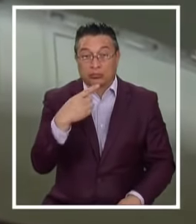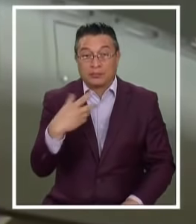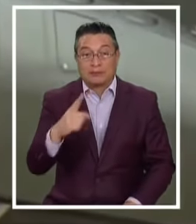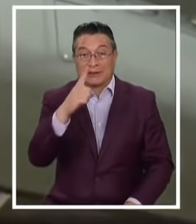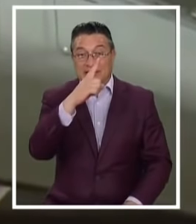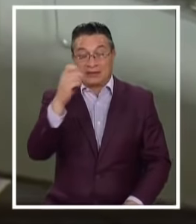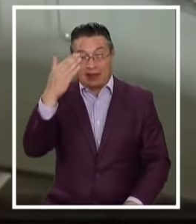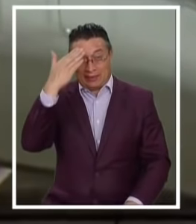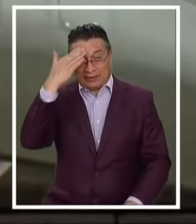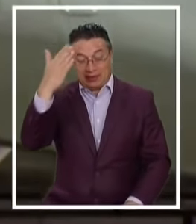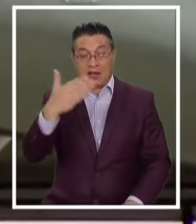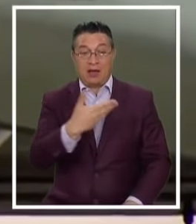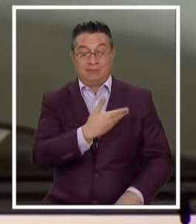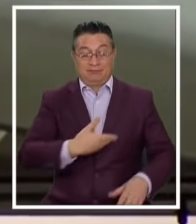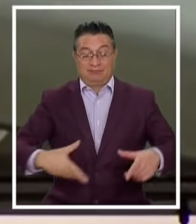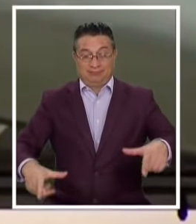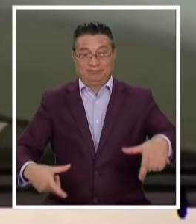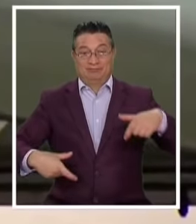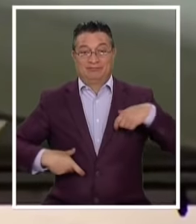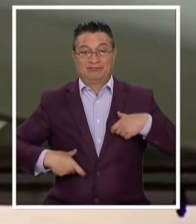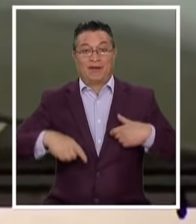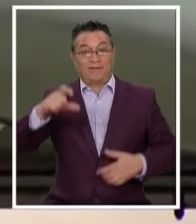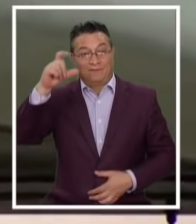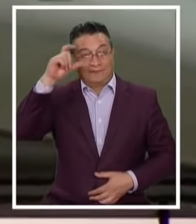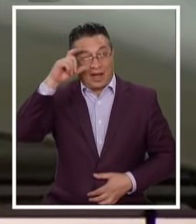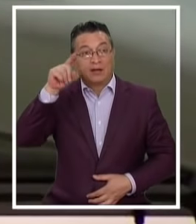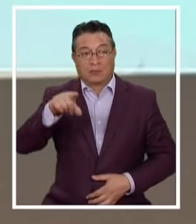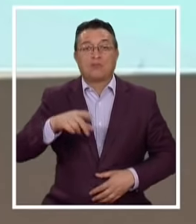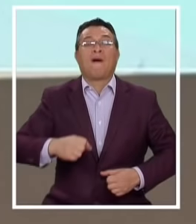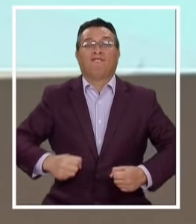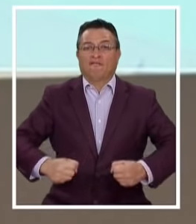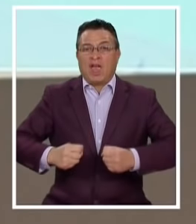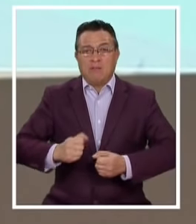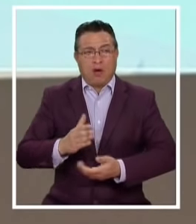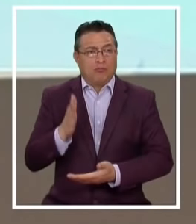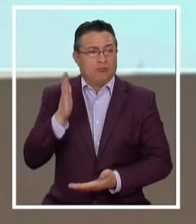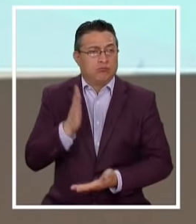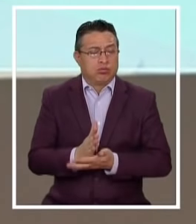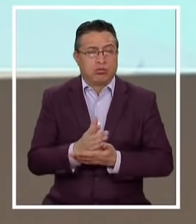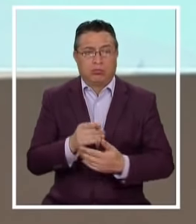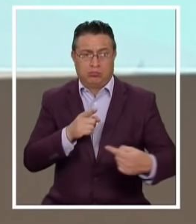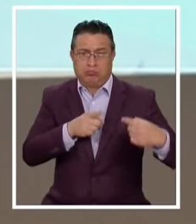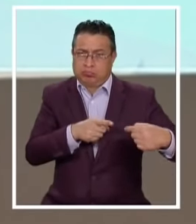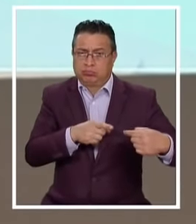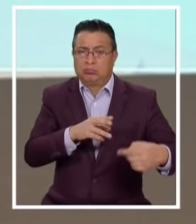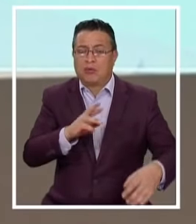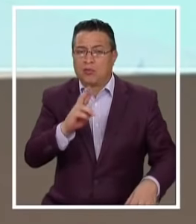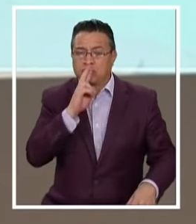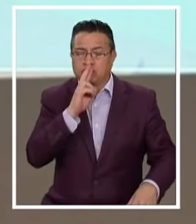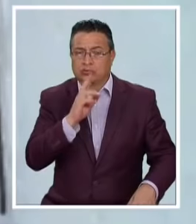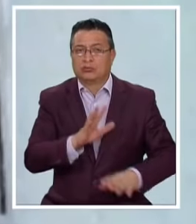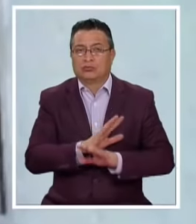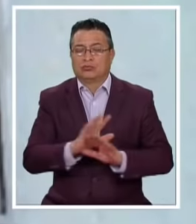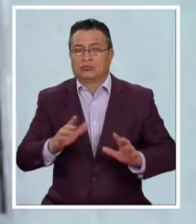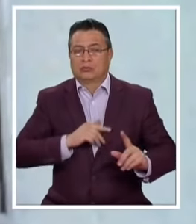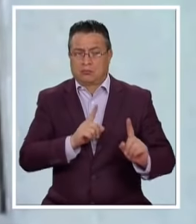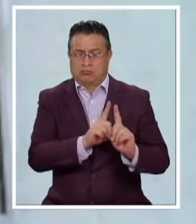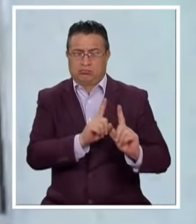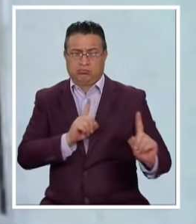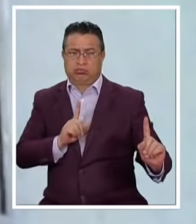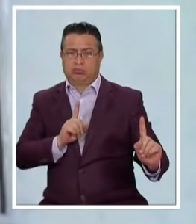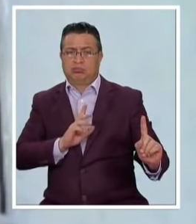100 días De gobierno De Biden Marcar una posición Muy firme Frente a Vladimir Putin Y desmarcarse De manera